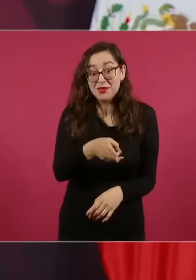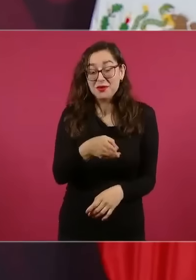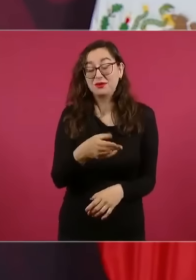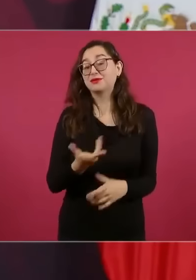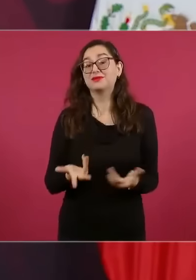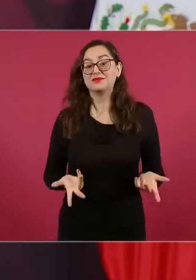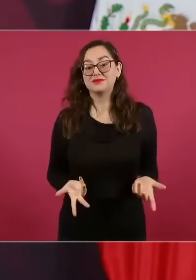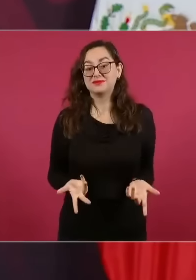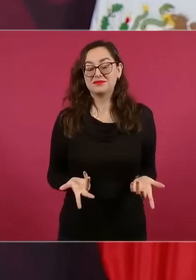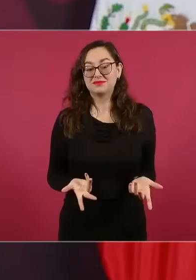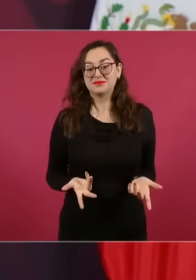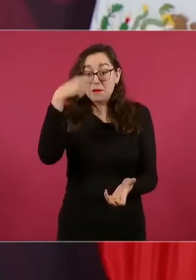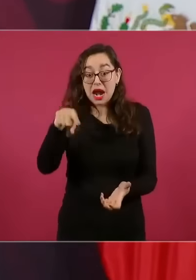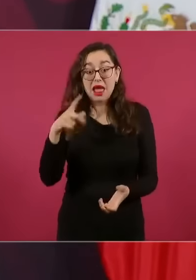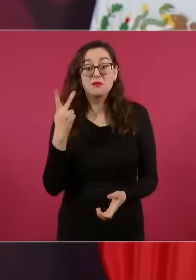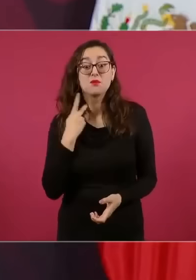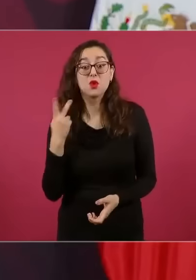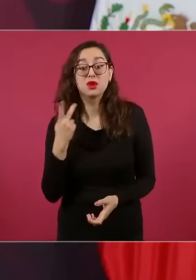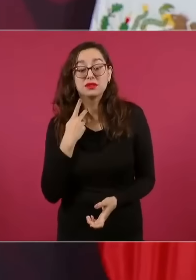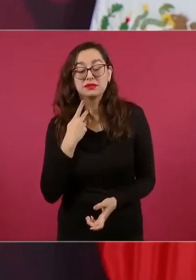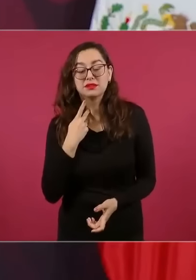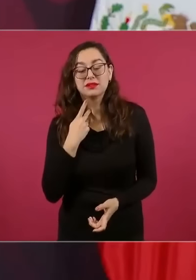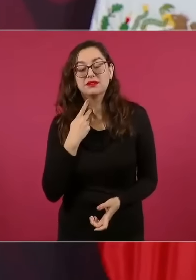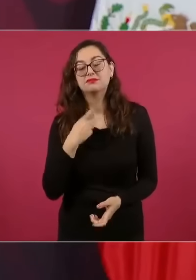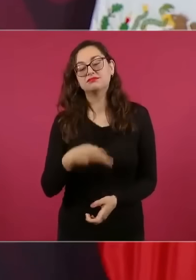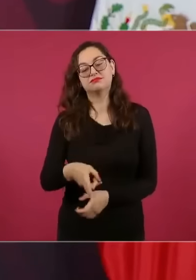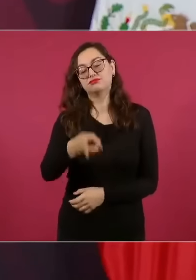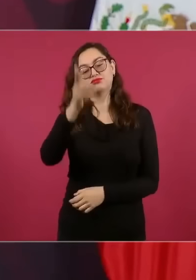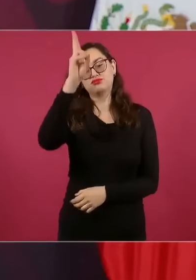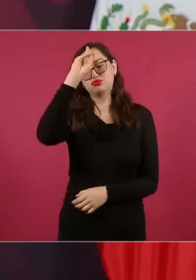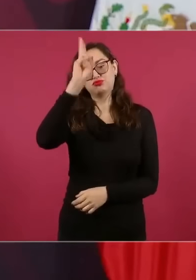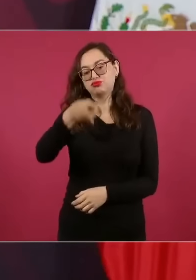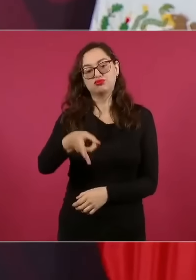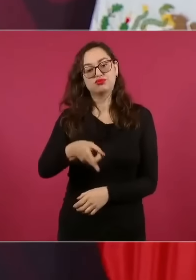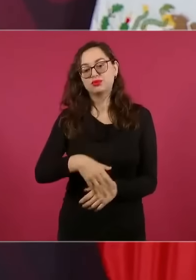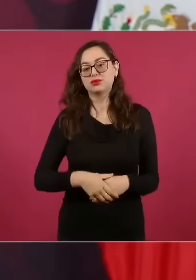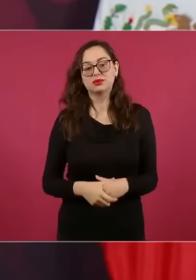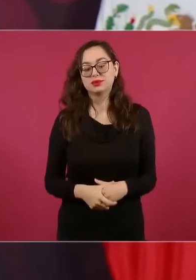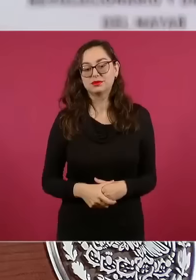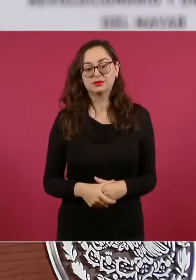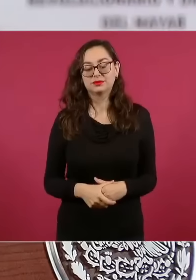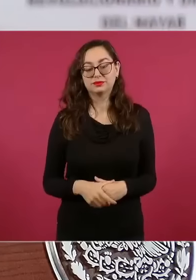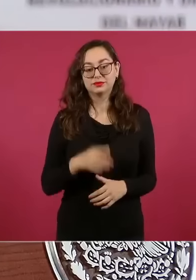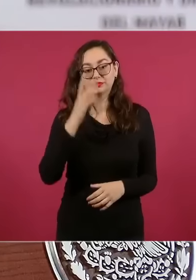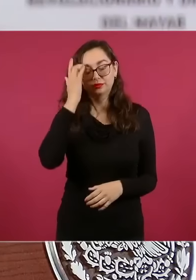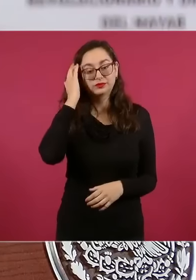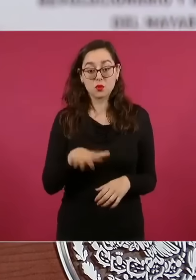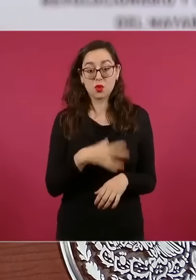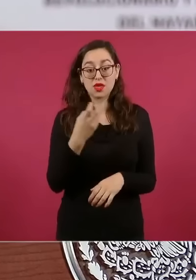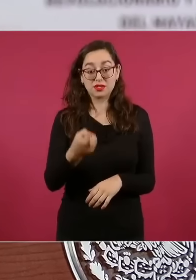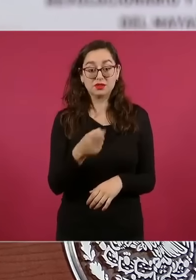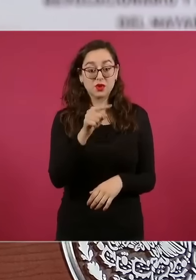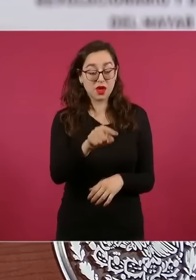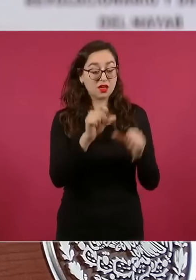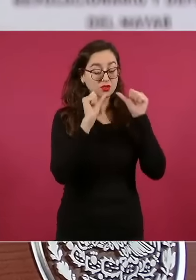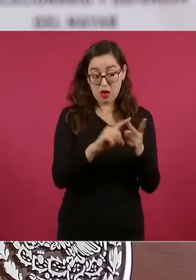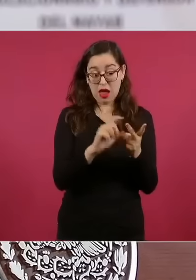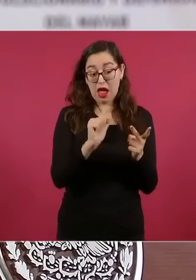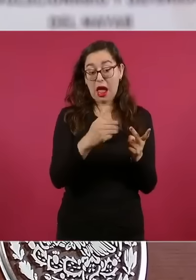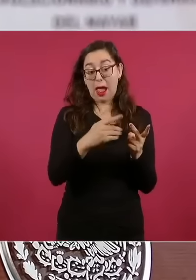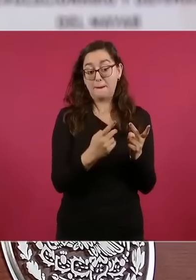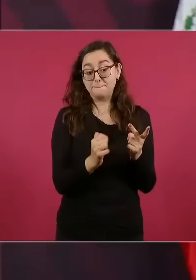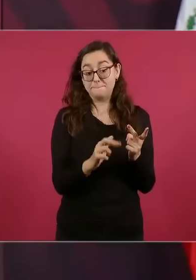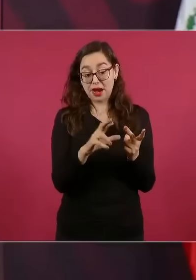entregar ese dinero a organizaciones como la de Claudio X González y la señora